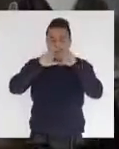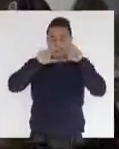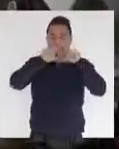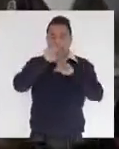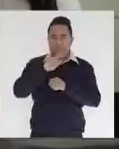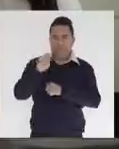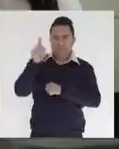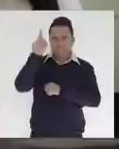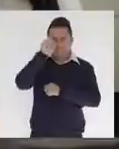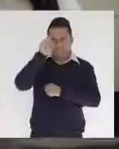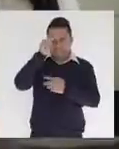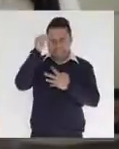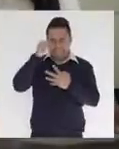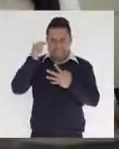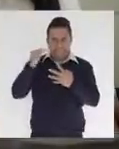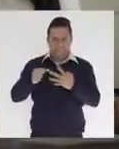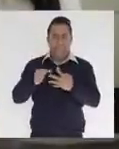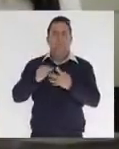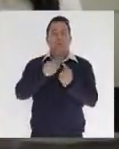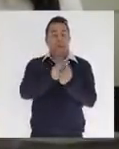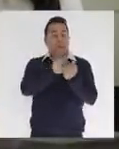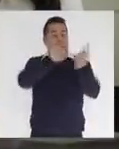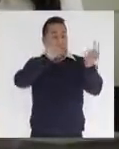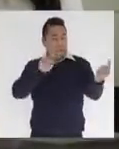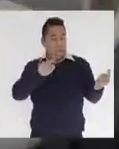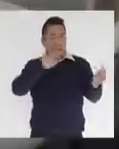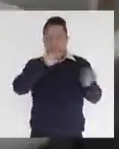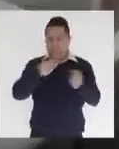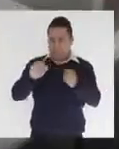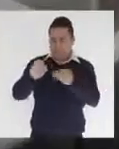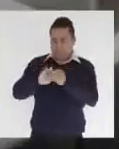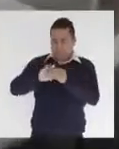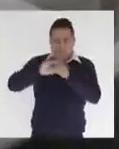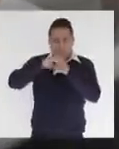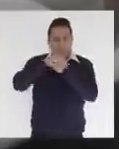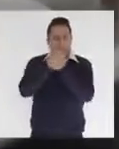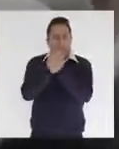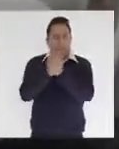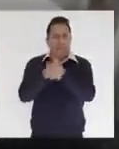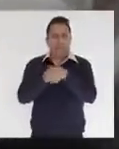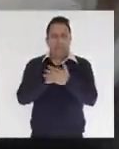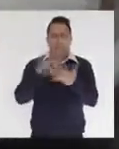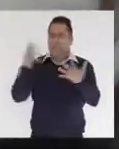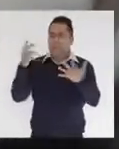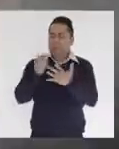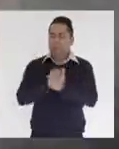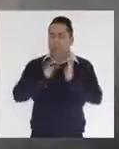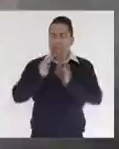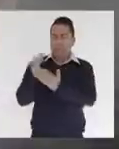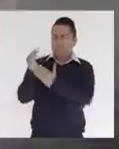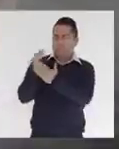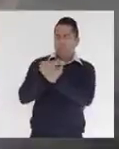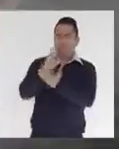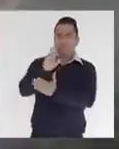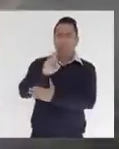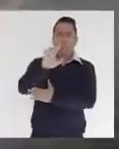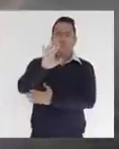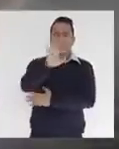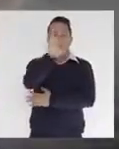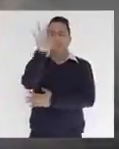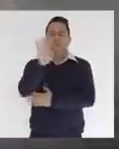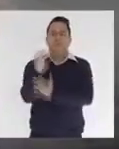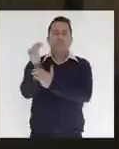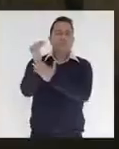recomendaciones de sana distancia y lavado de manos, hemos conseguido que se reduzca en un 35